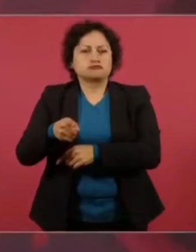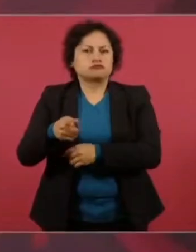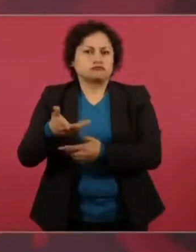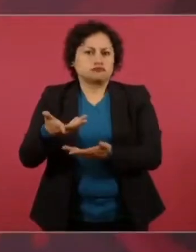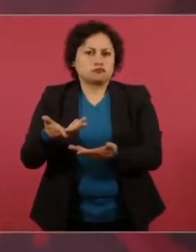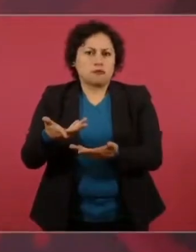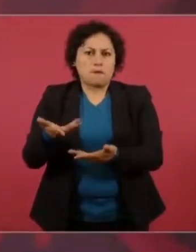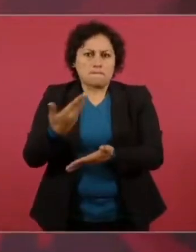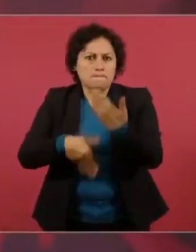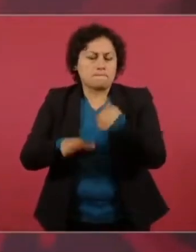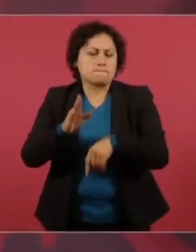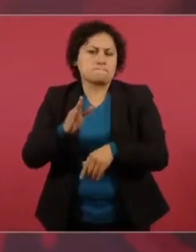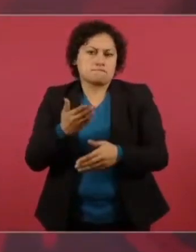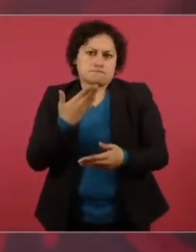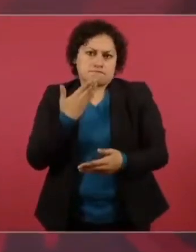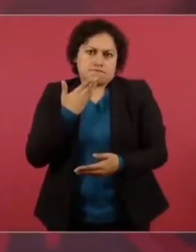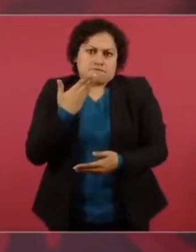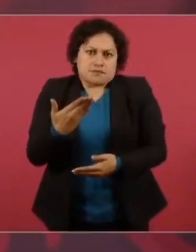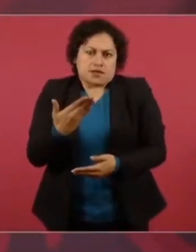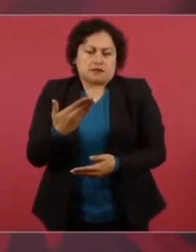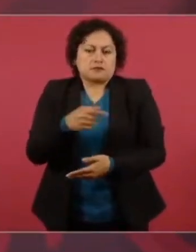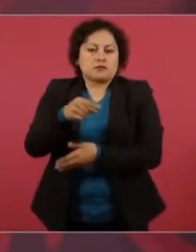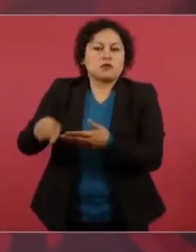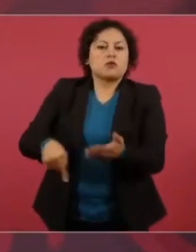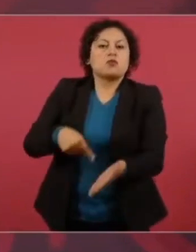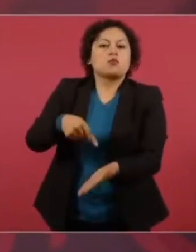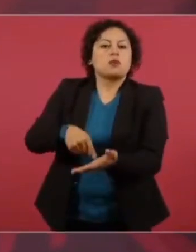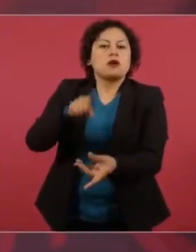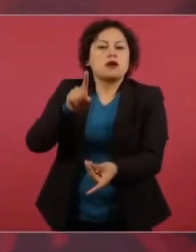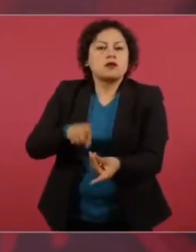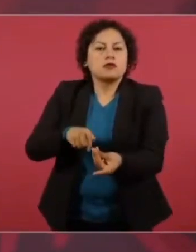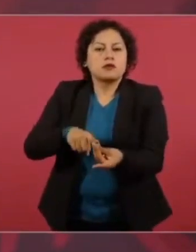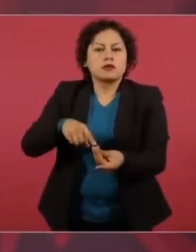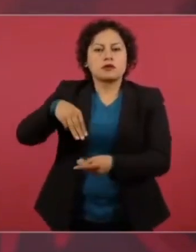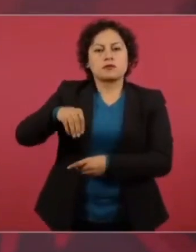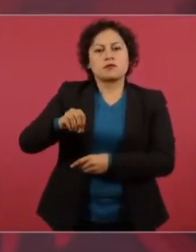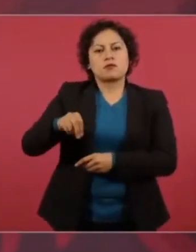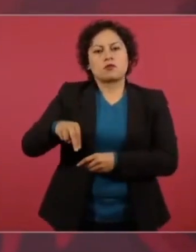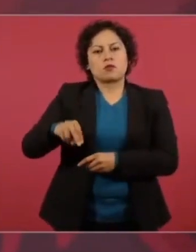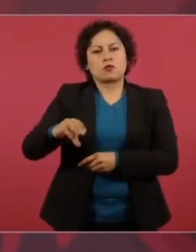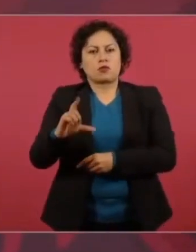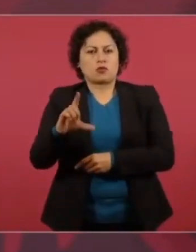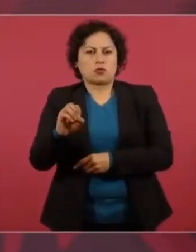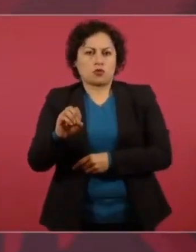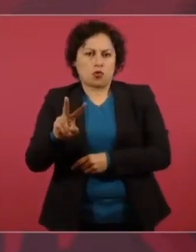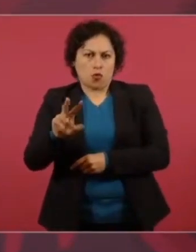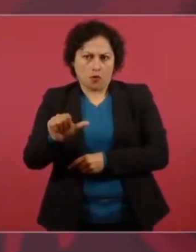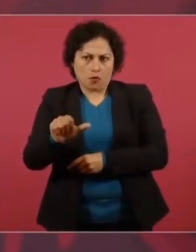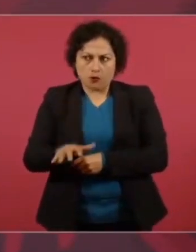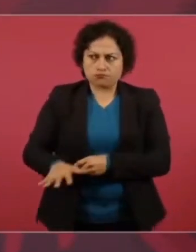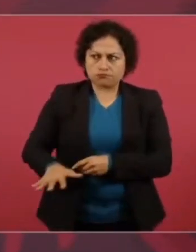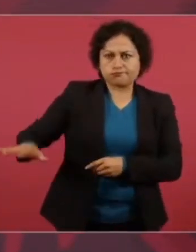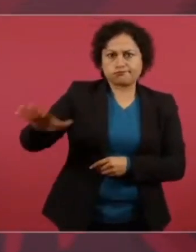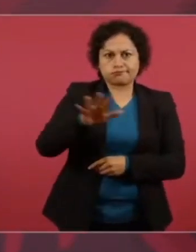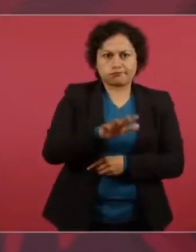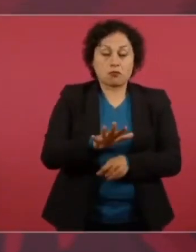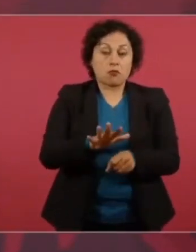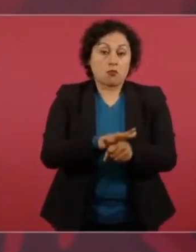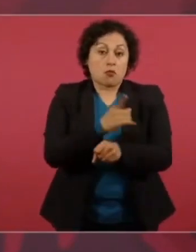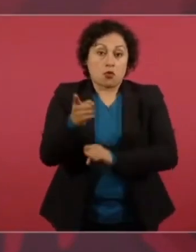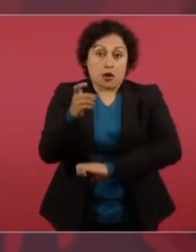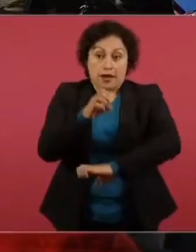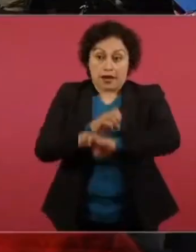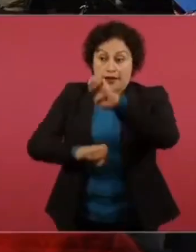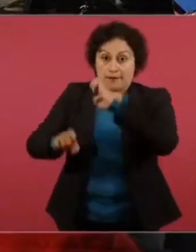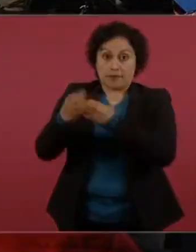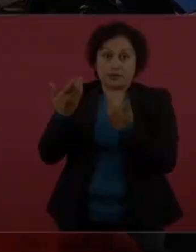y de toda la región que se está viendo afectada por